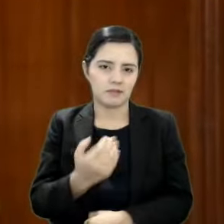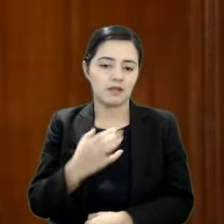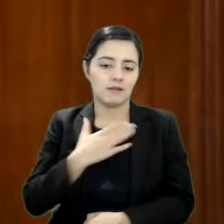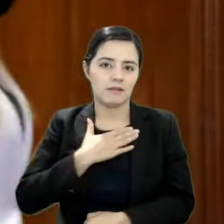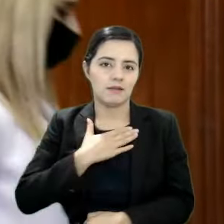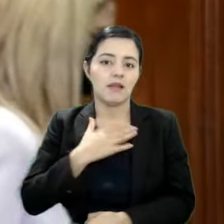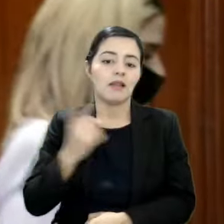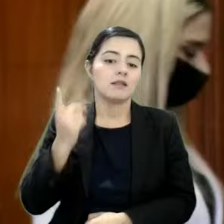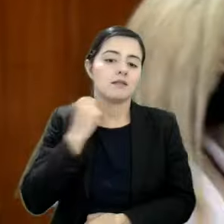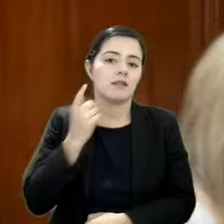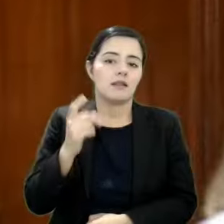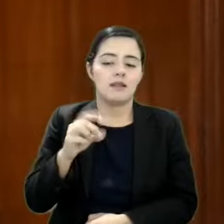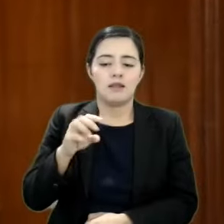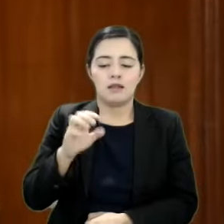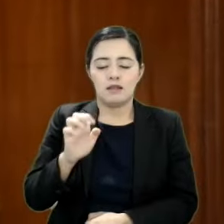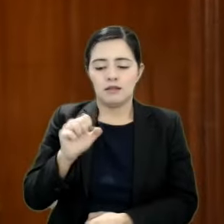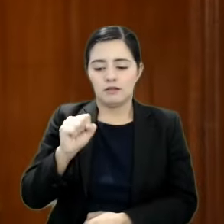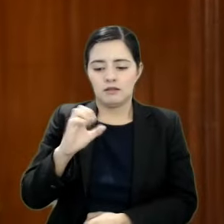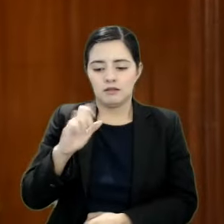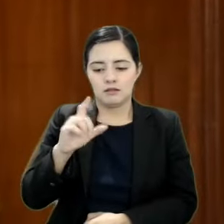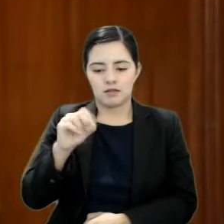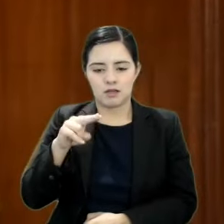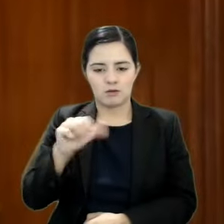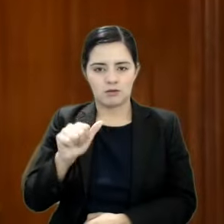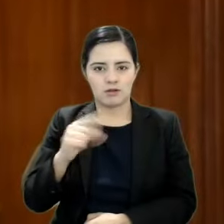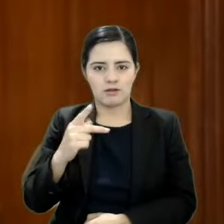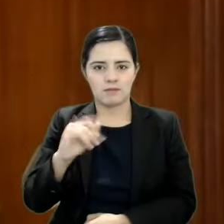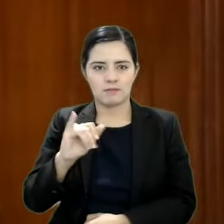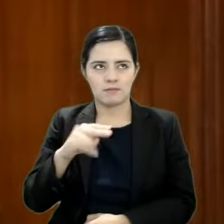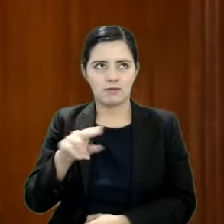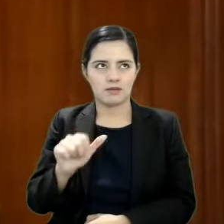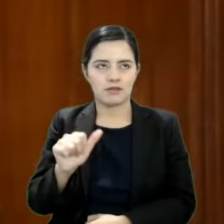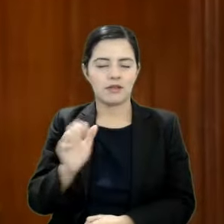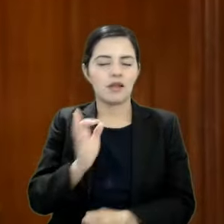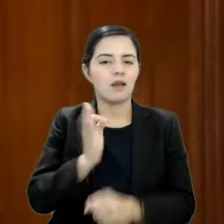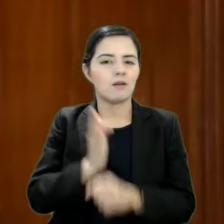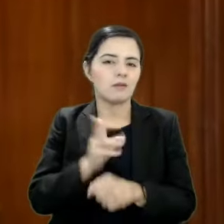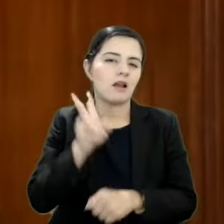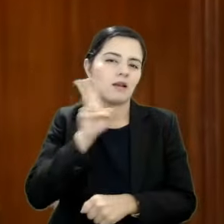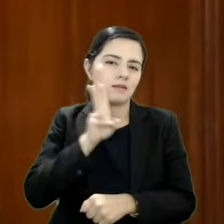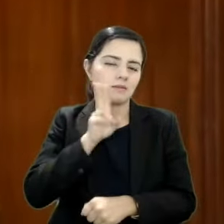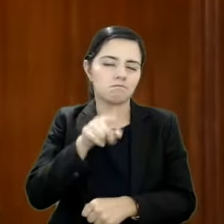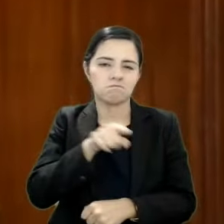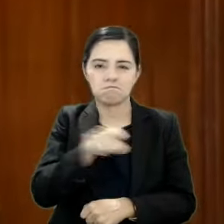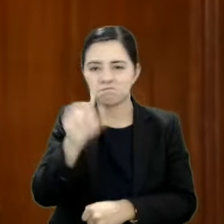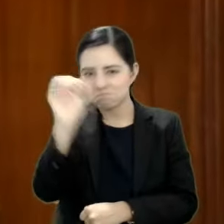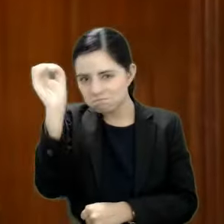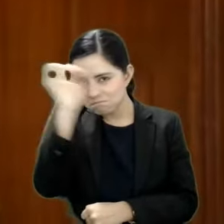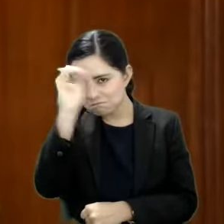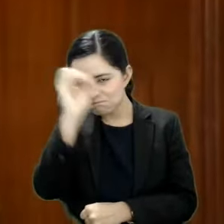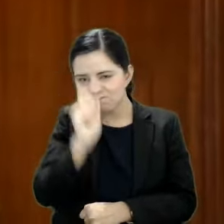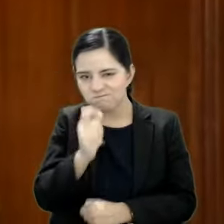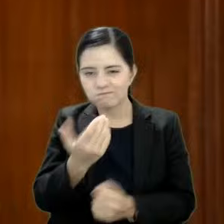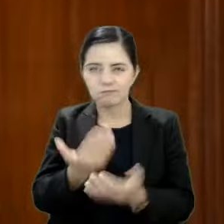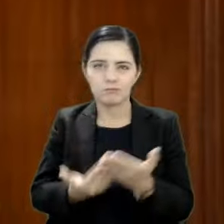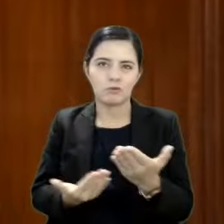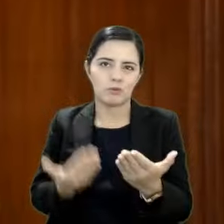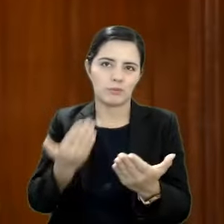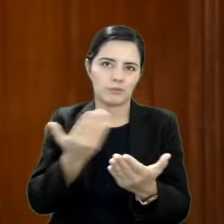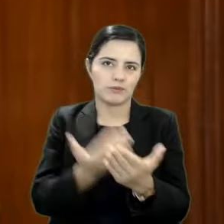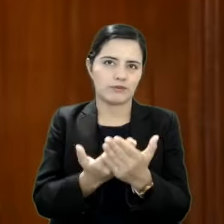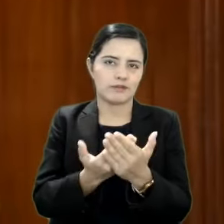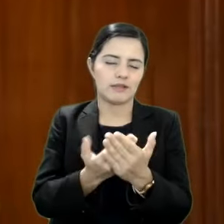sometemos a la consideración de esta soberanía la presente iniciativa con